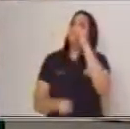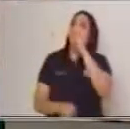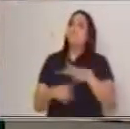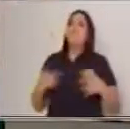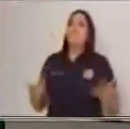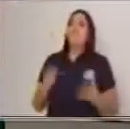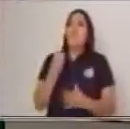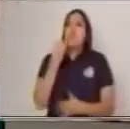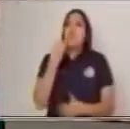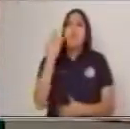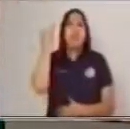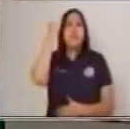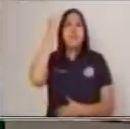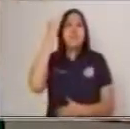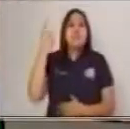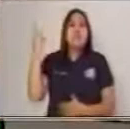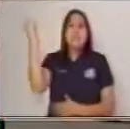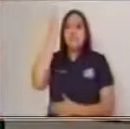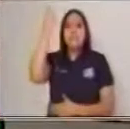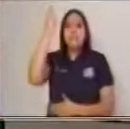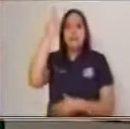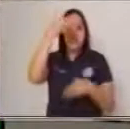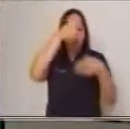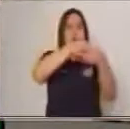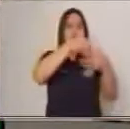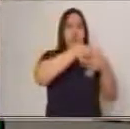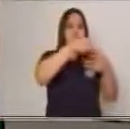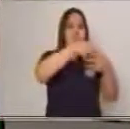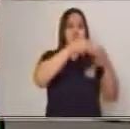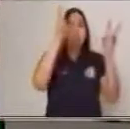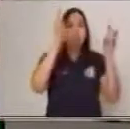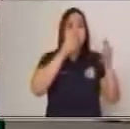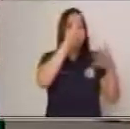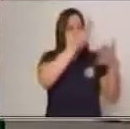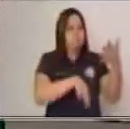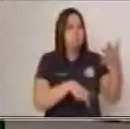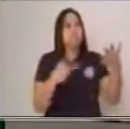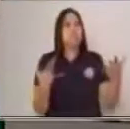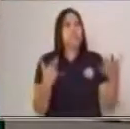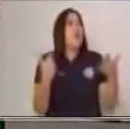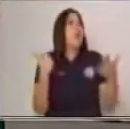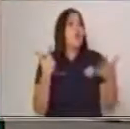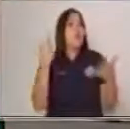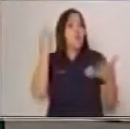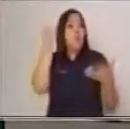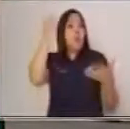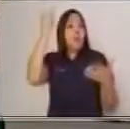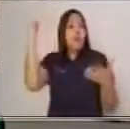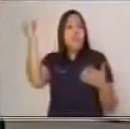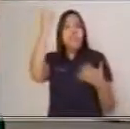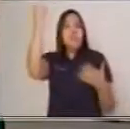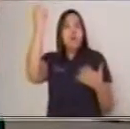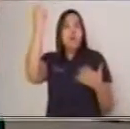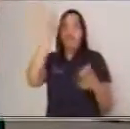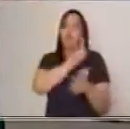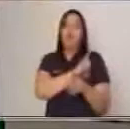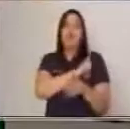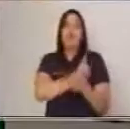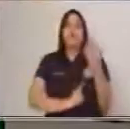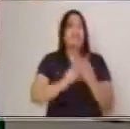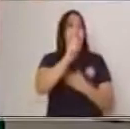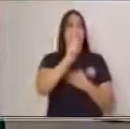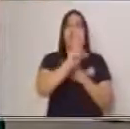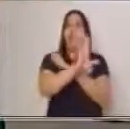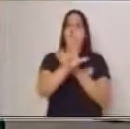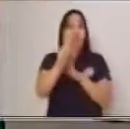¿cuántas ideas principales pueden existir en un texto? Bueno, ideas principales, únicamente una. Mientras